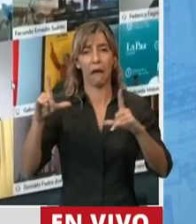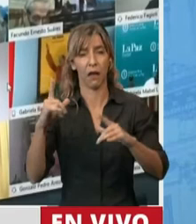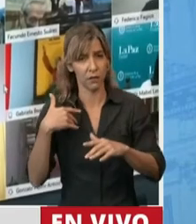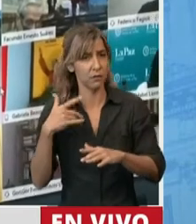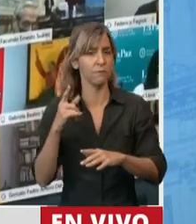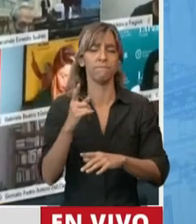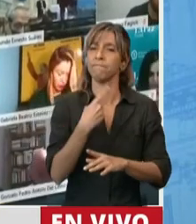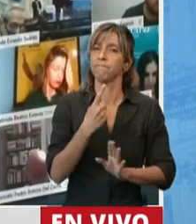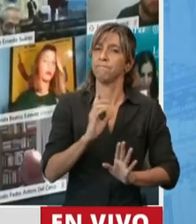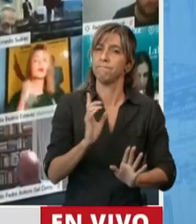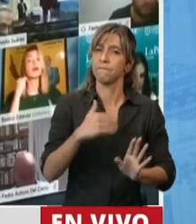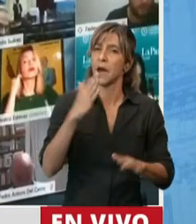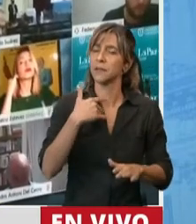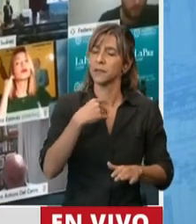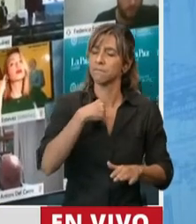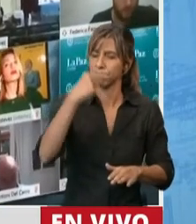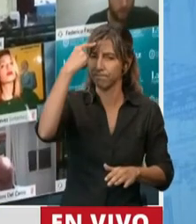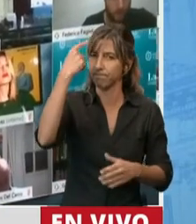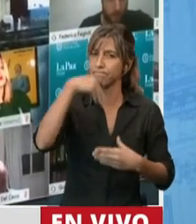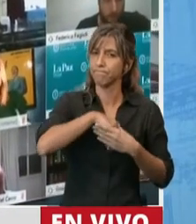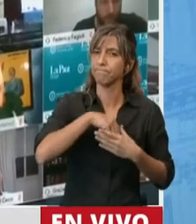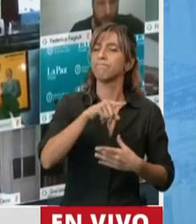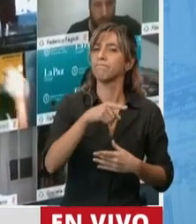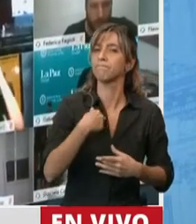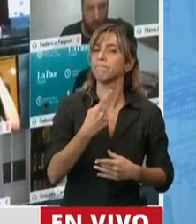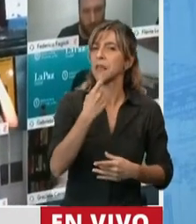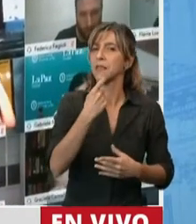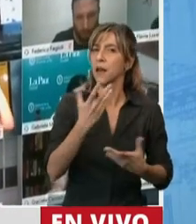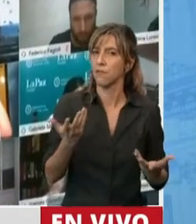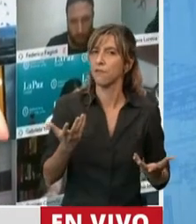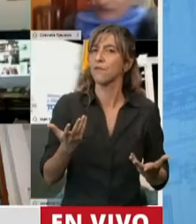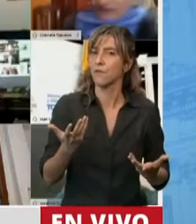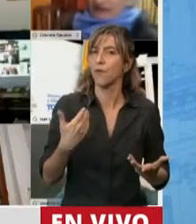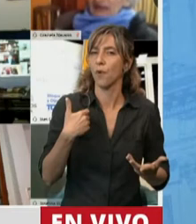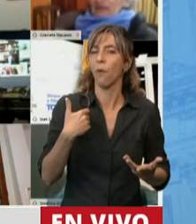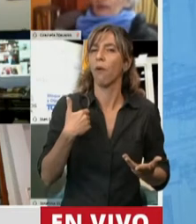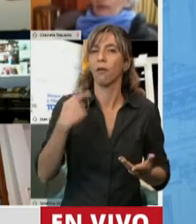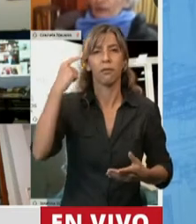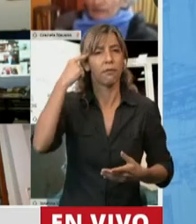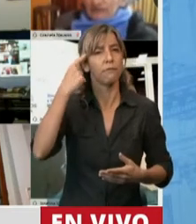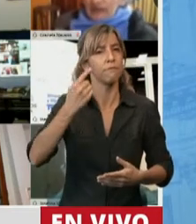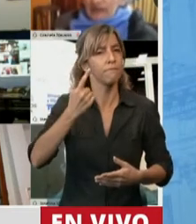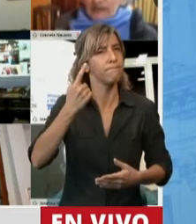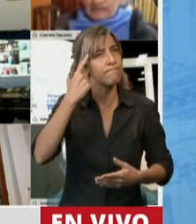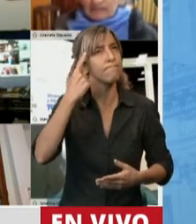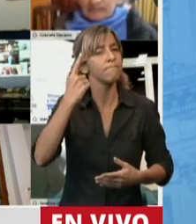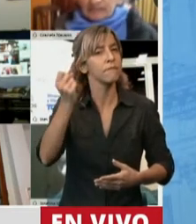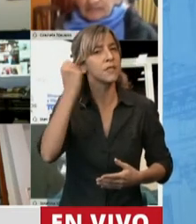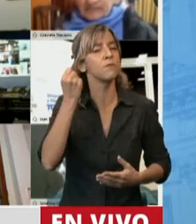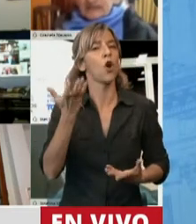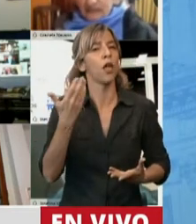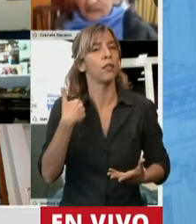más íntima, a nuestro propio juez, que es nuestra conciencia, y a la noche cuando nos vamos a dormir